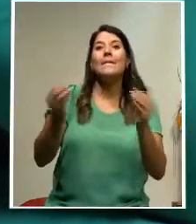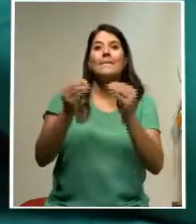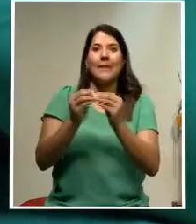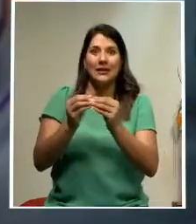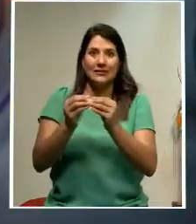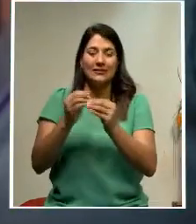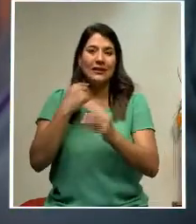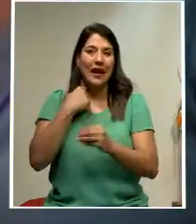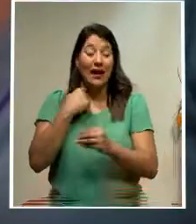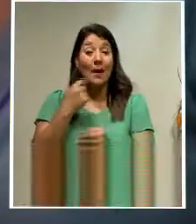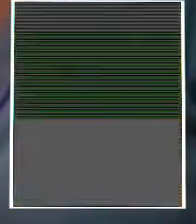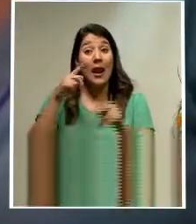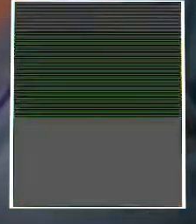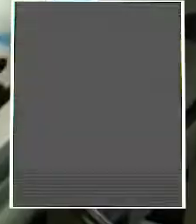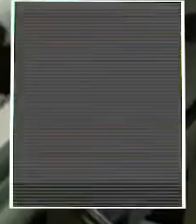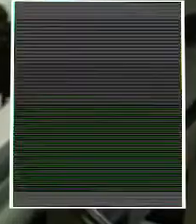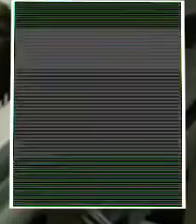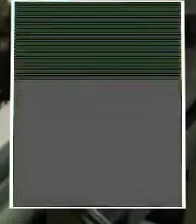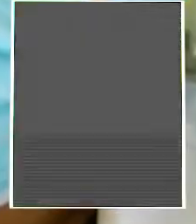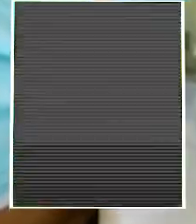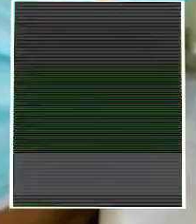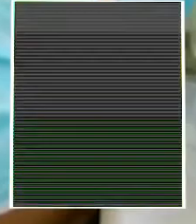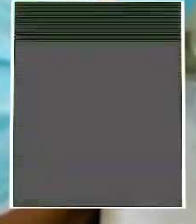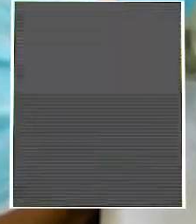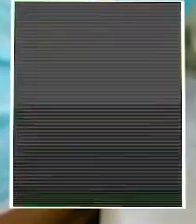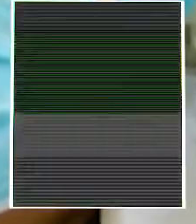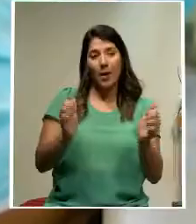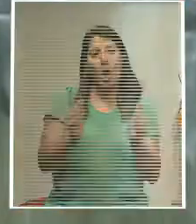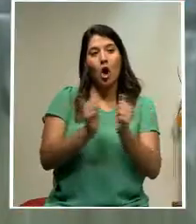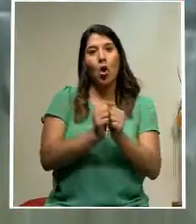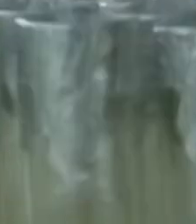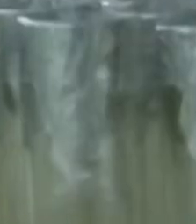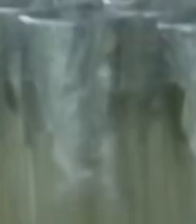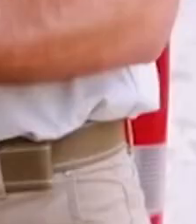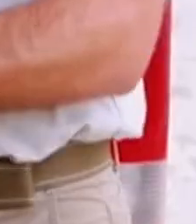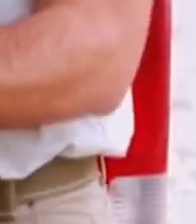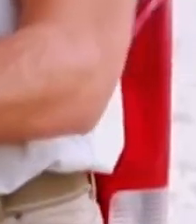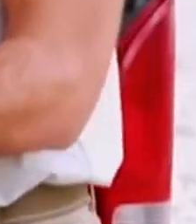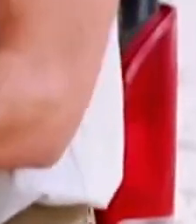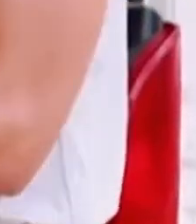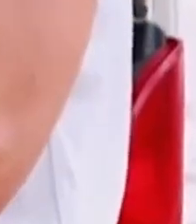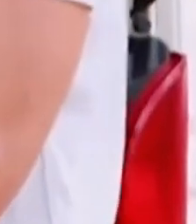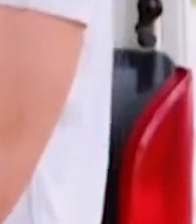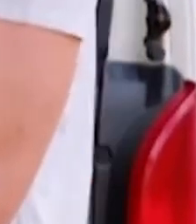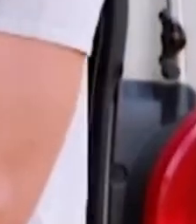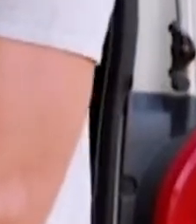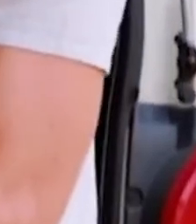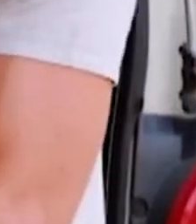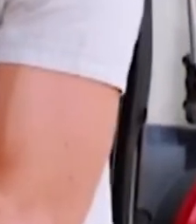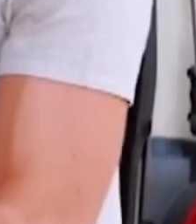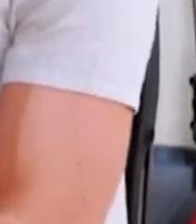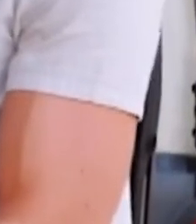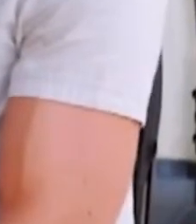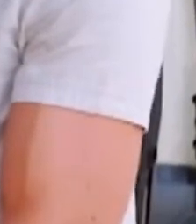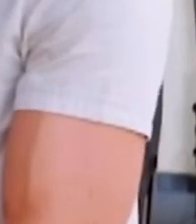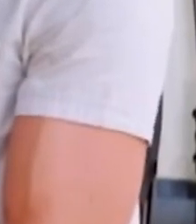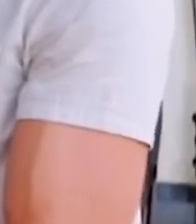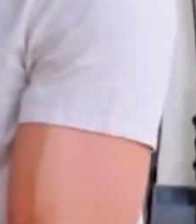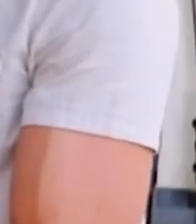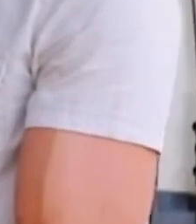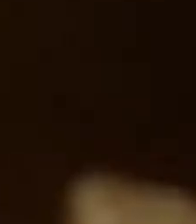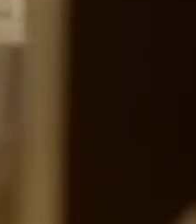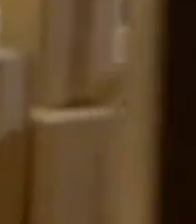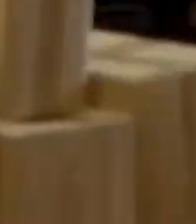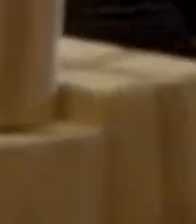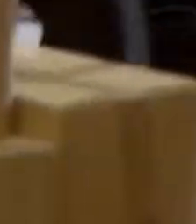para quienes laboran por cuenta propia en comparación con los asalariados e introduce ingresos no salariales para el cálculo del